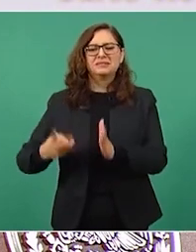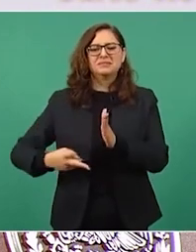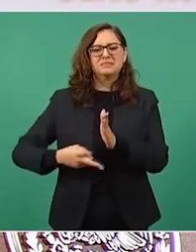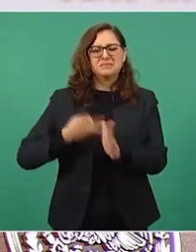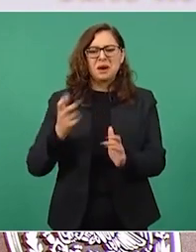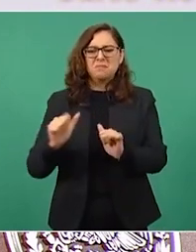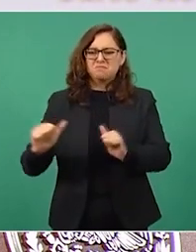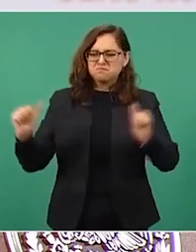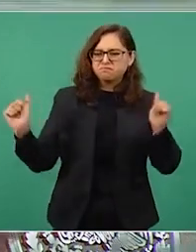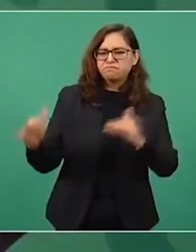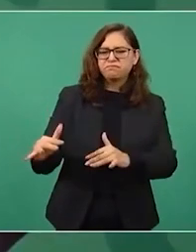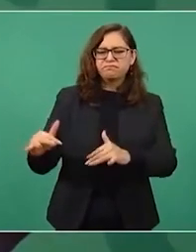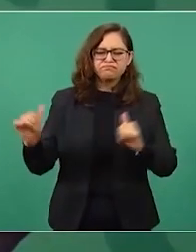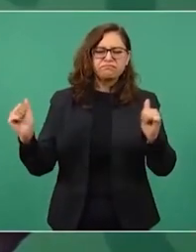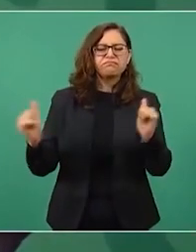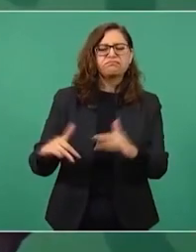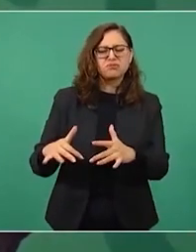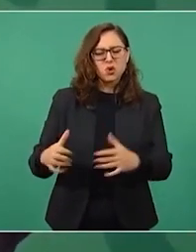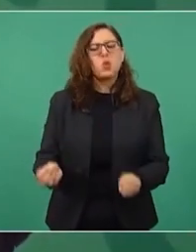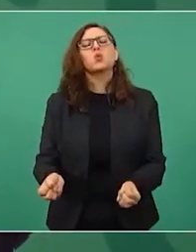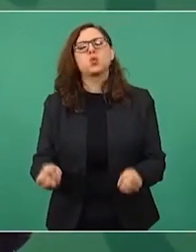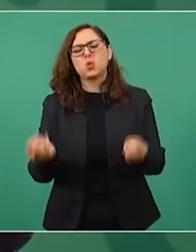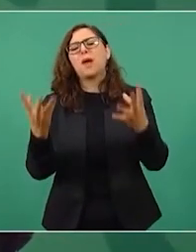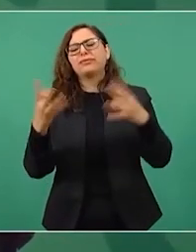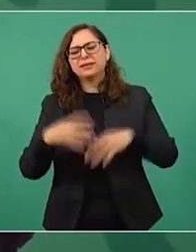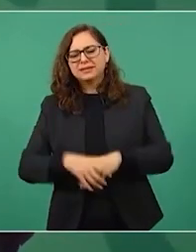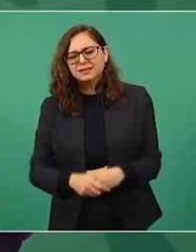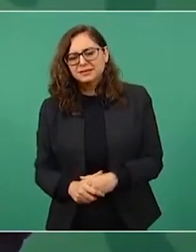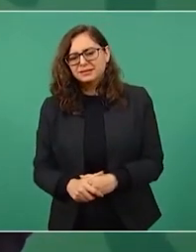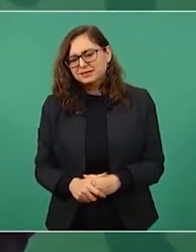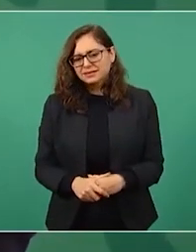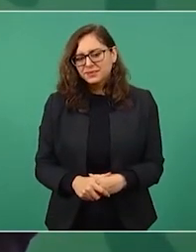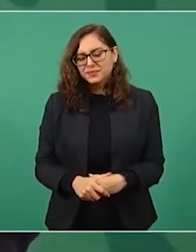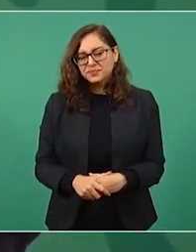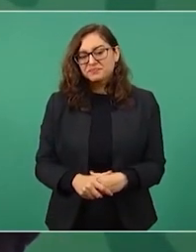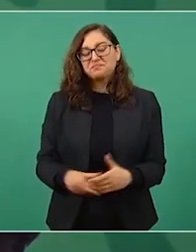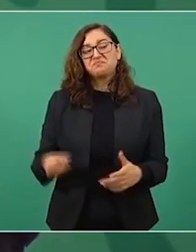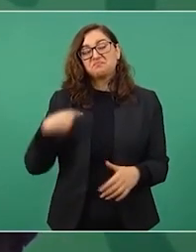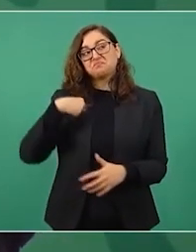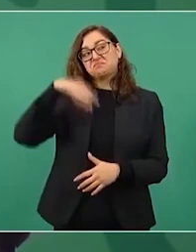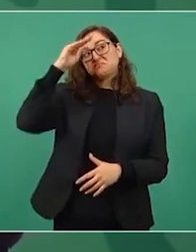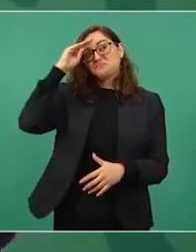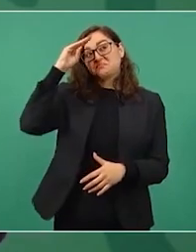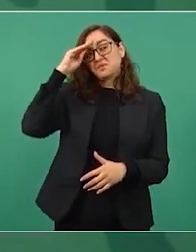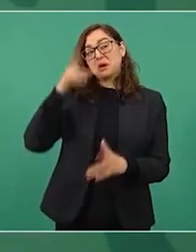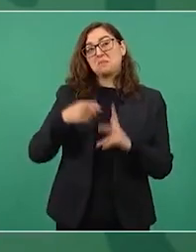pues yo creo que podemos este llegar ya